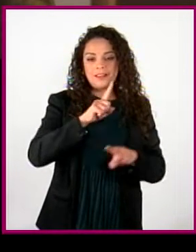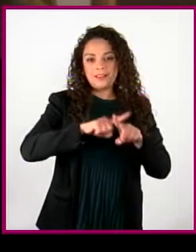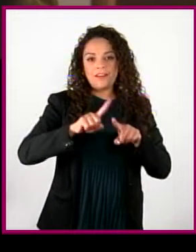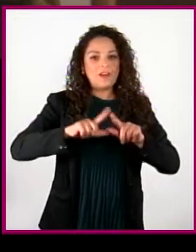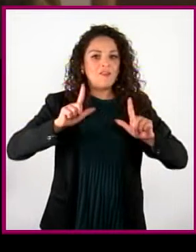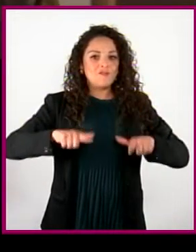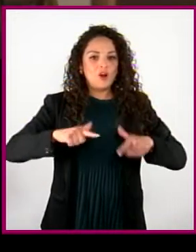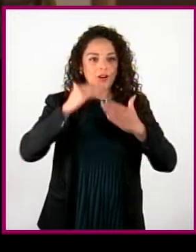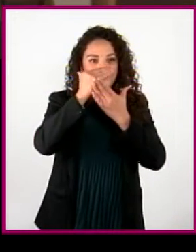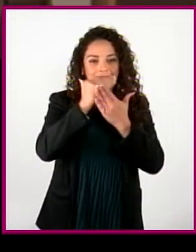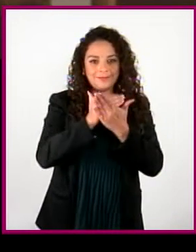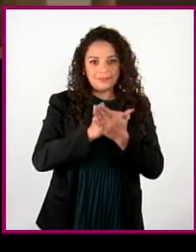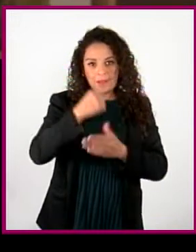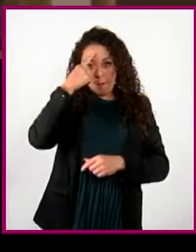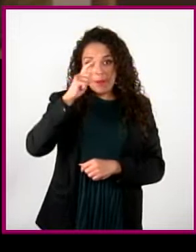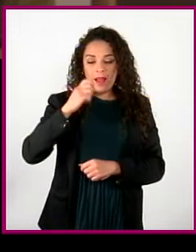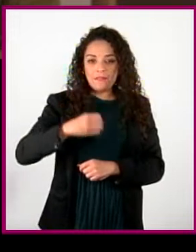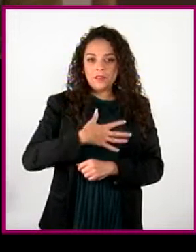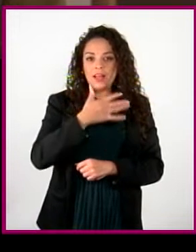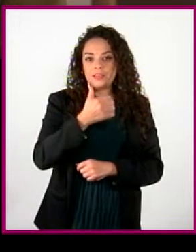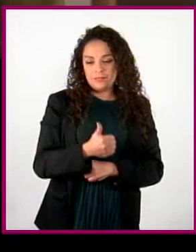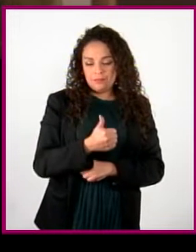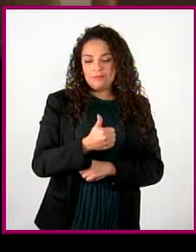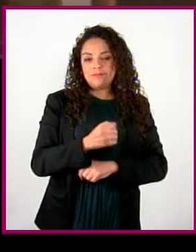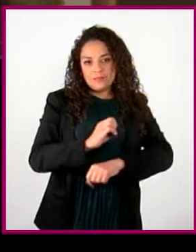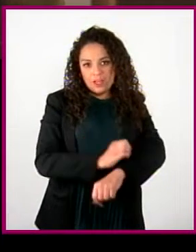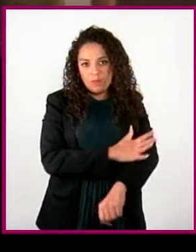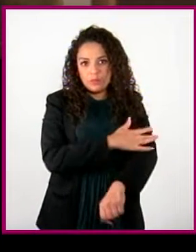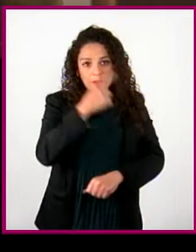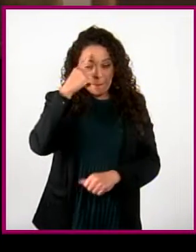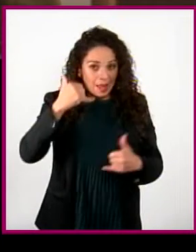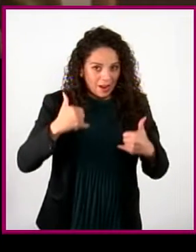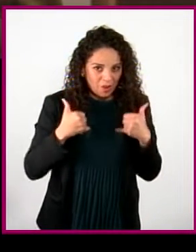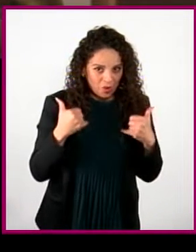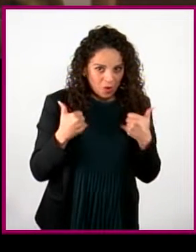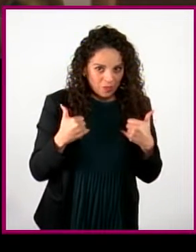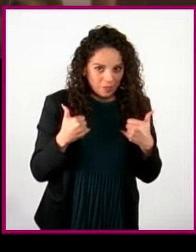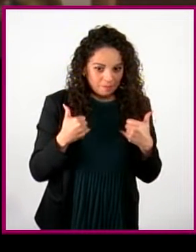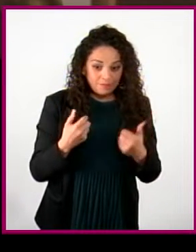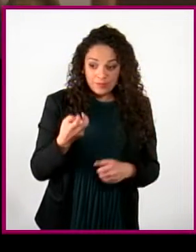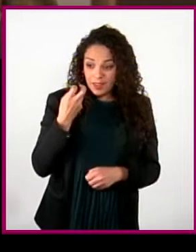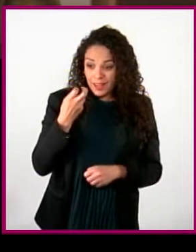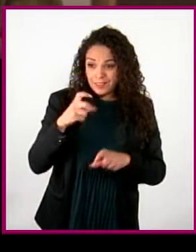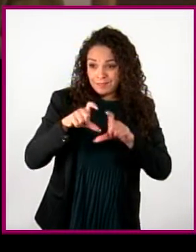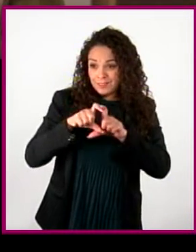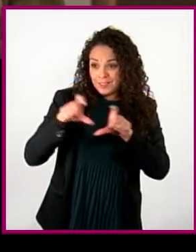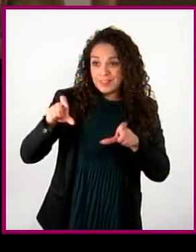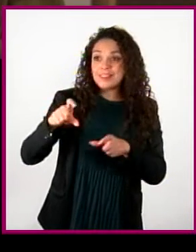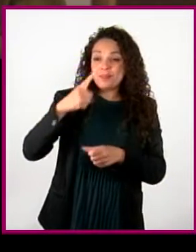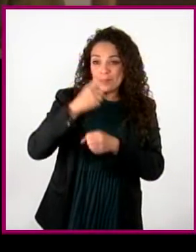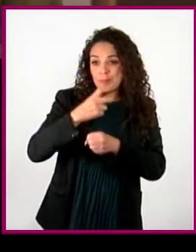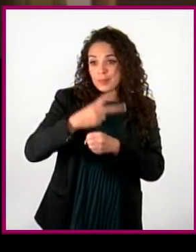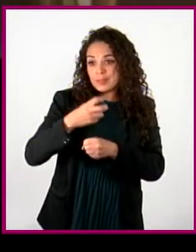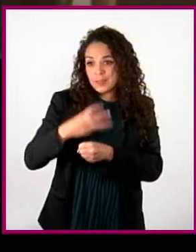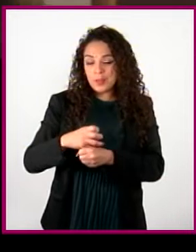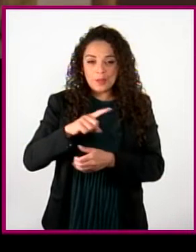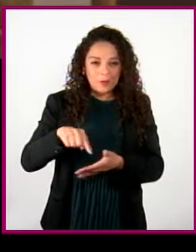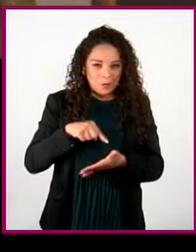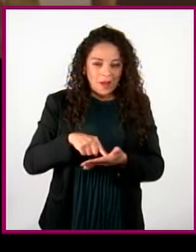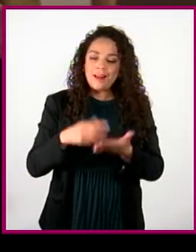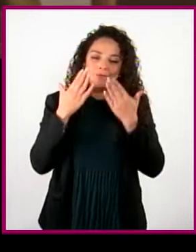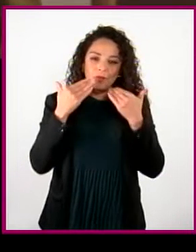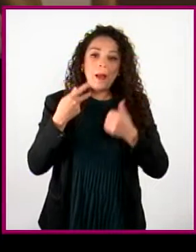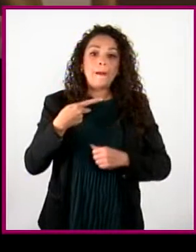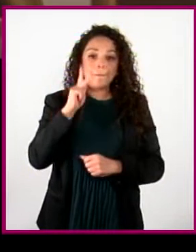Emocional para Chavos. Bueno, en realidad no existe ese ranking, pero si existiera, sin duda